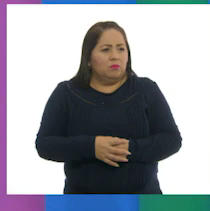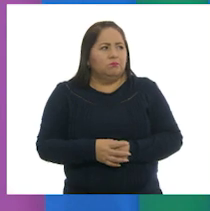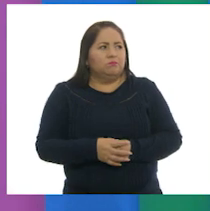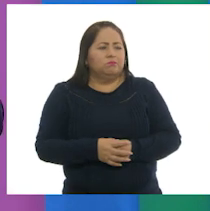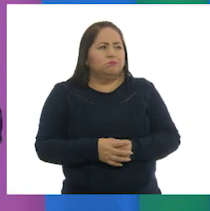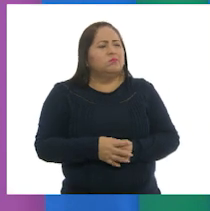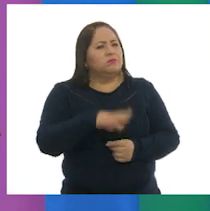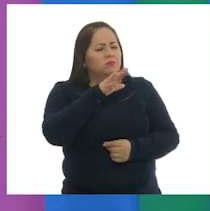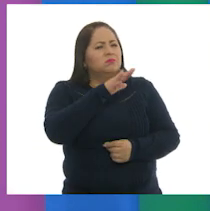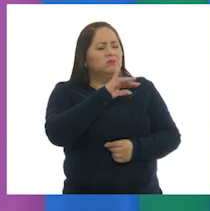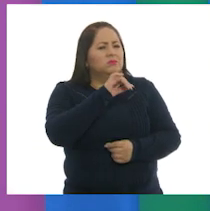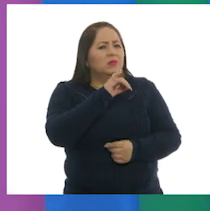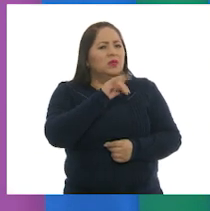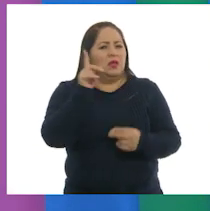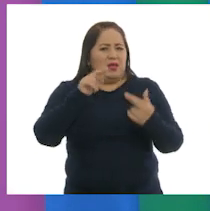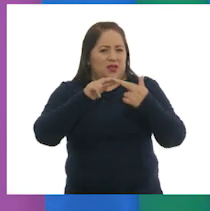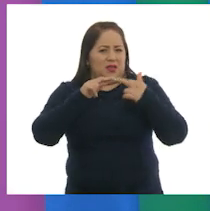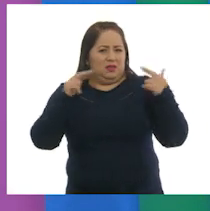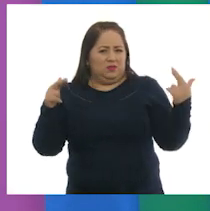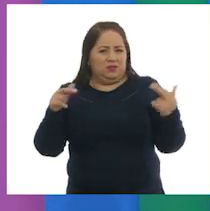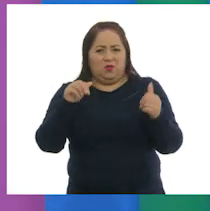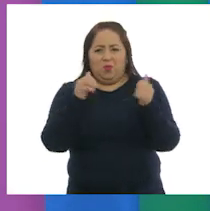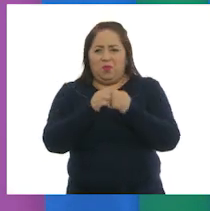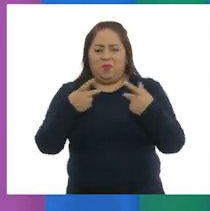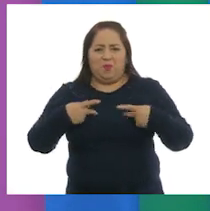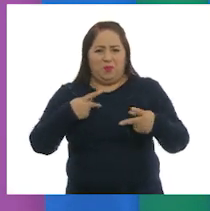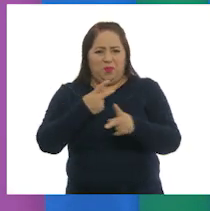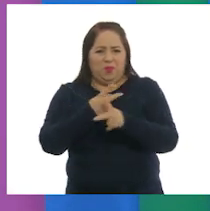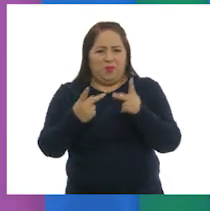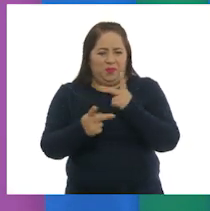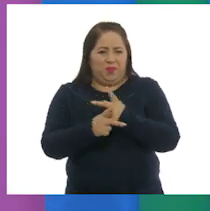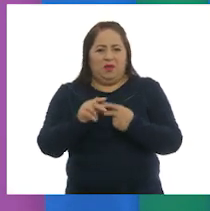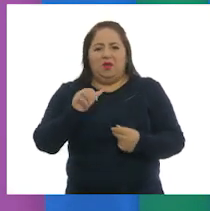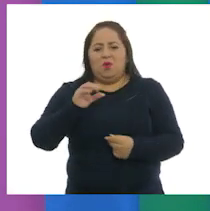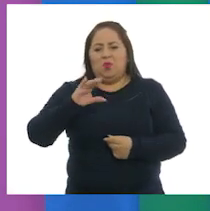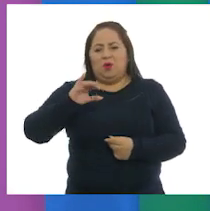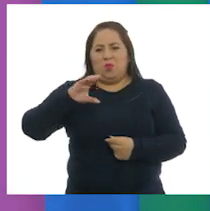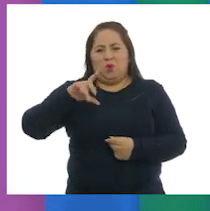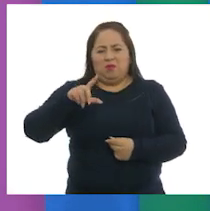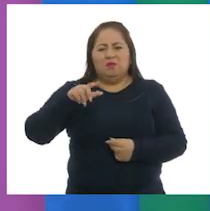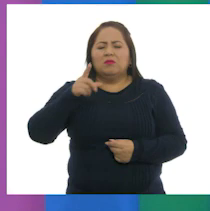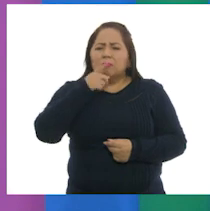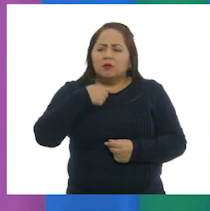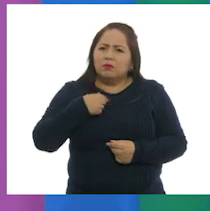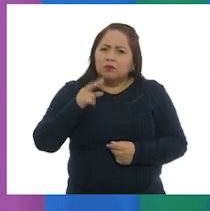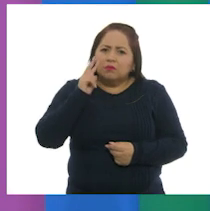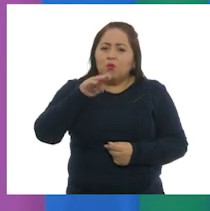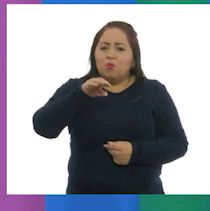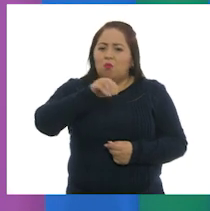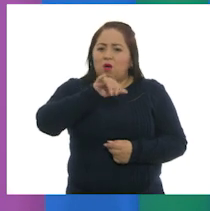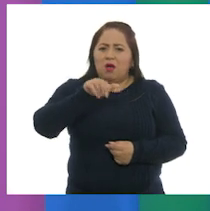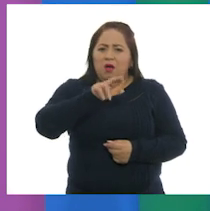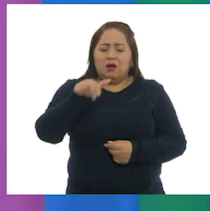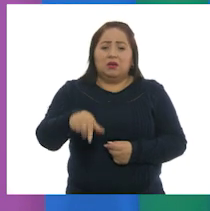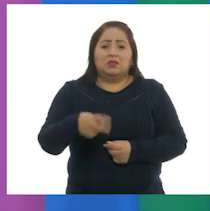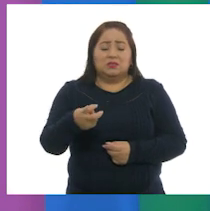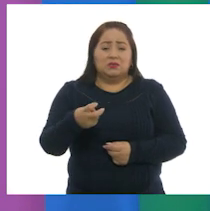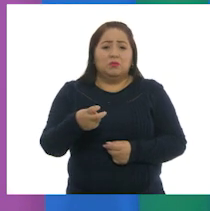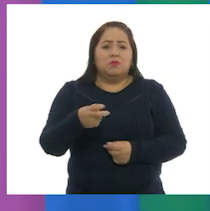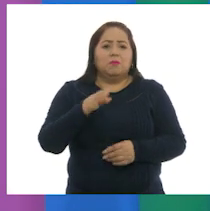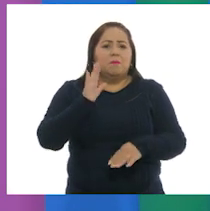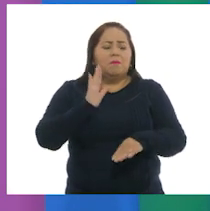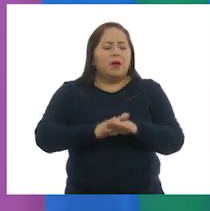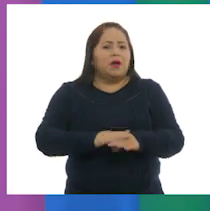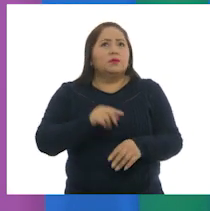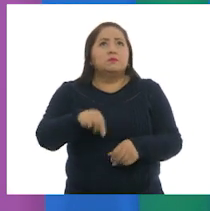En la relación con la producción acuícola, me sorprendió que la mojarra tilapia sea el producto más